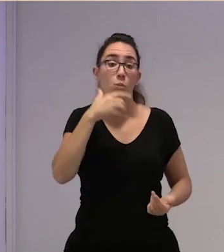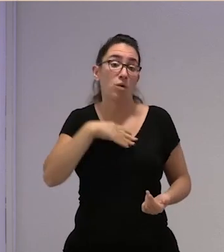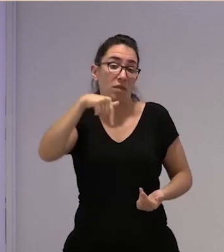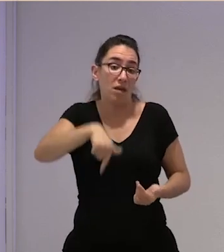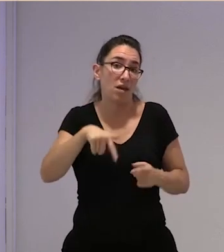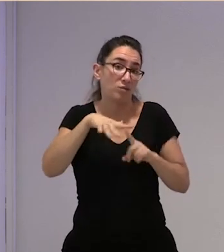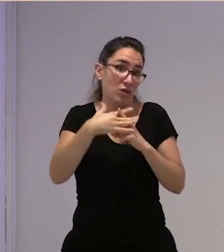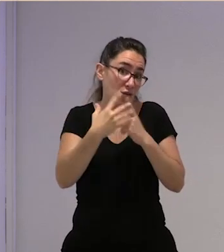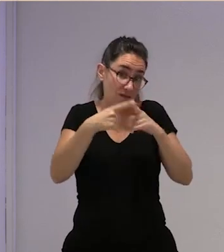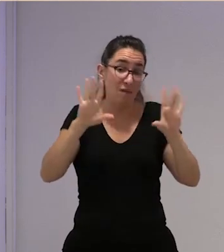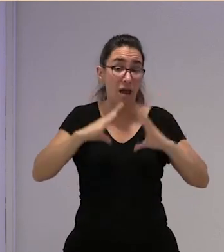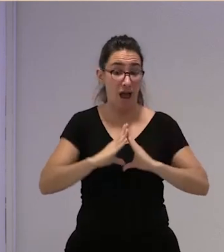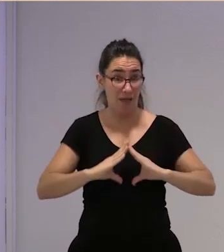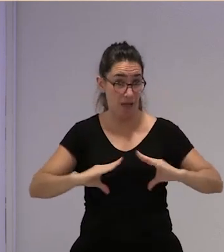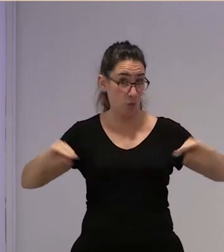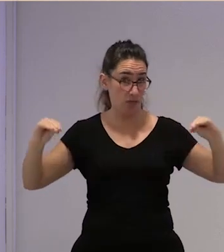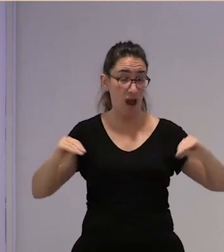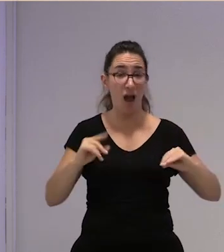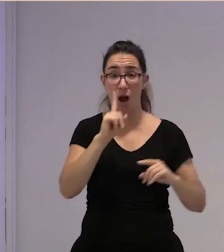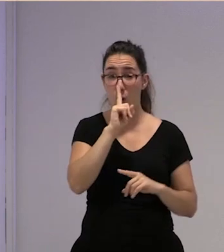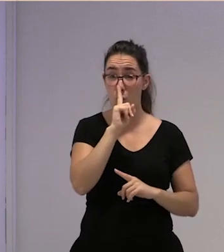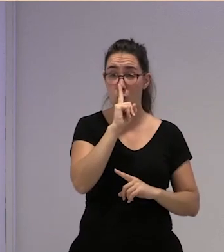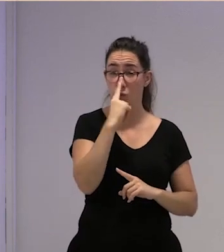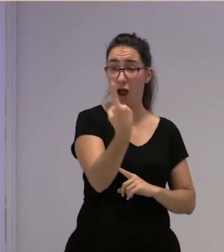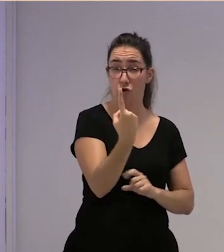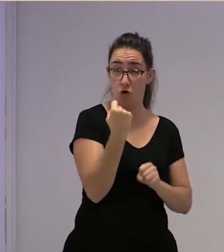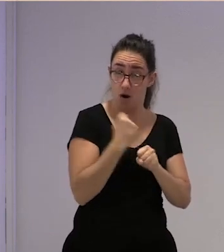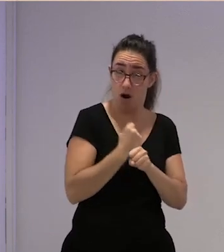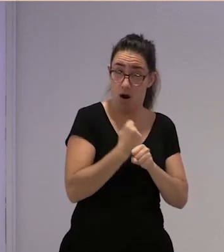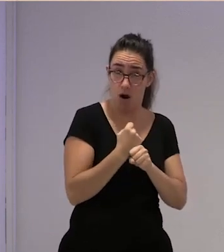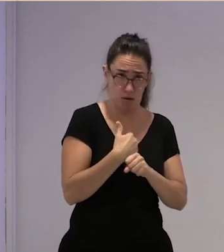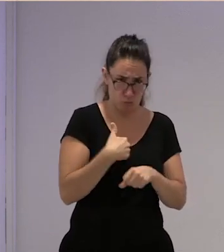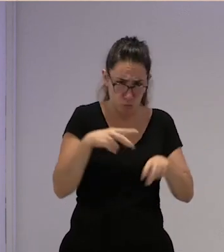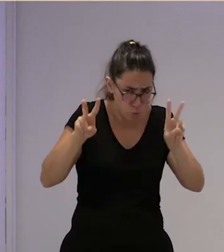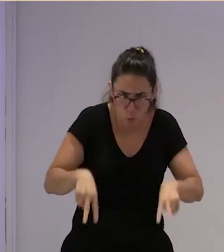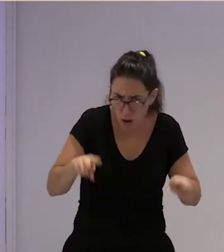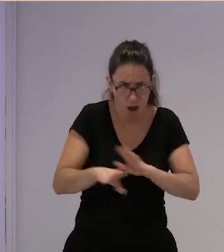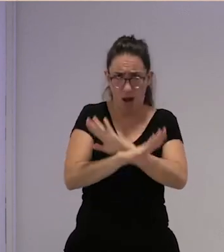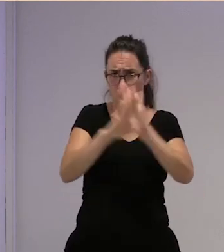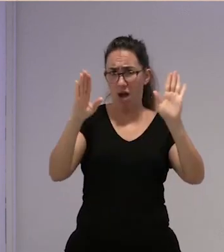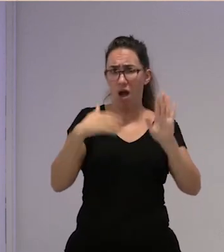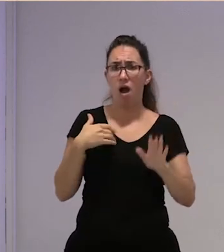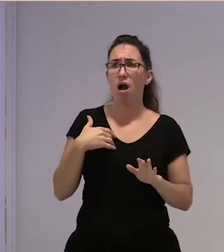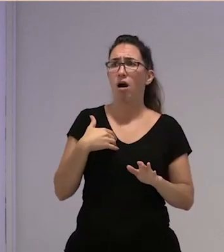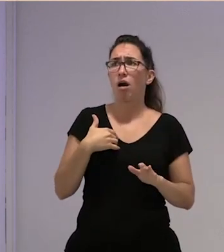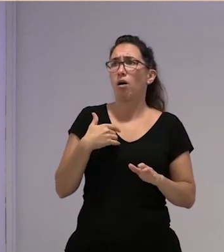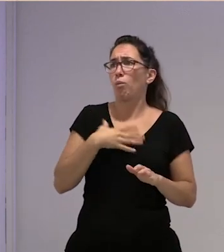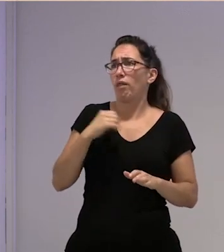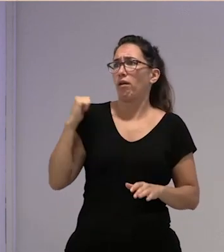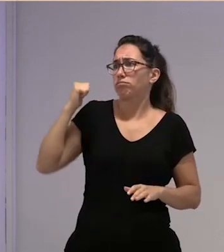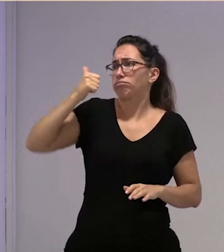de otra manera pero en Andalucía un año de trabajo seguido yo no lo he tenido en mi vida y llevo trabajando desde